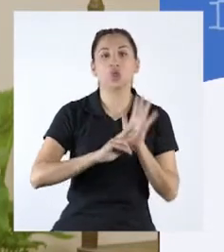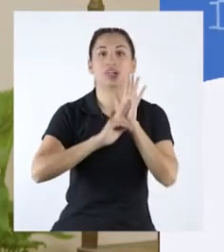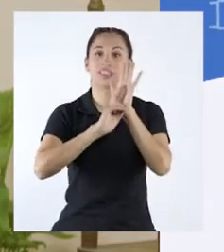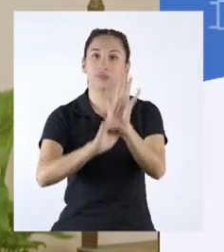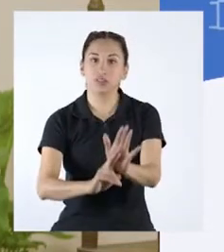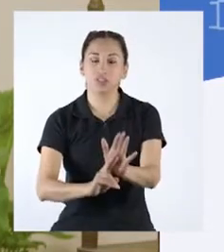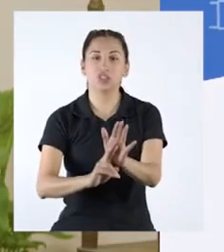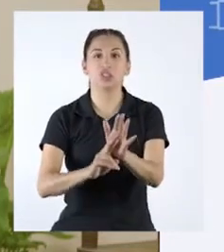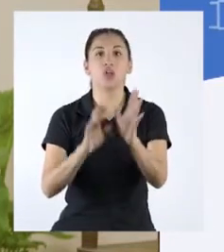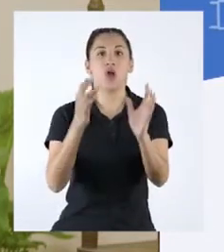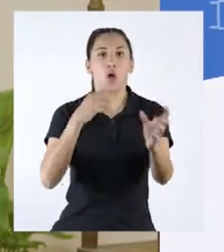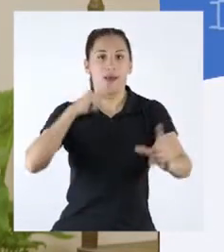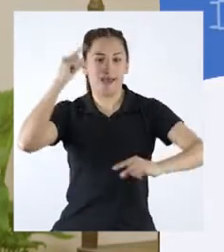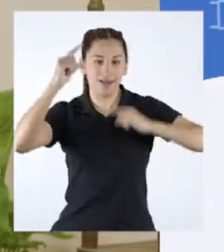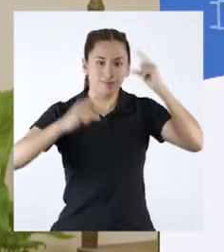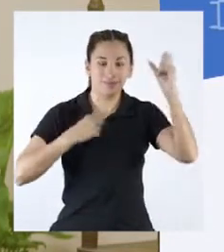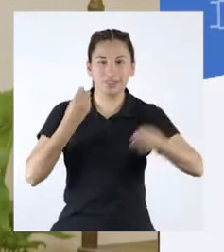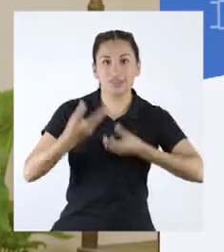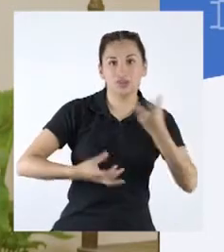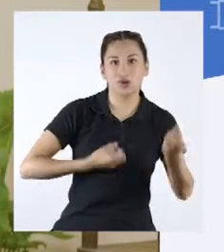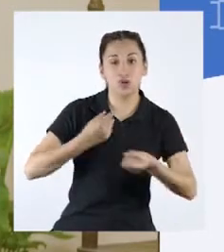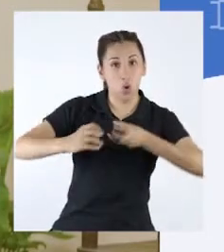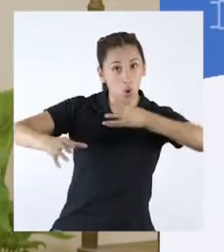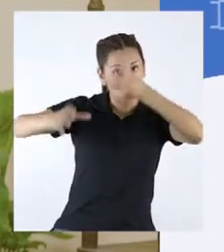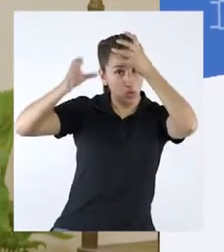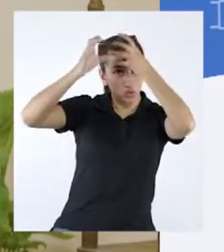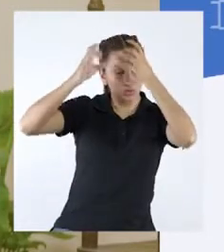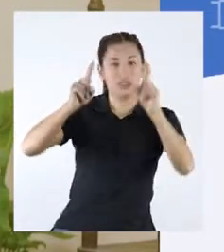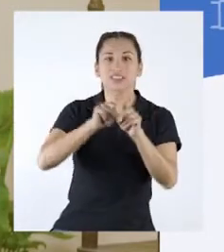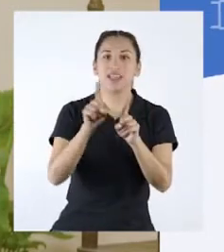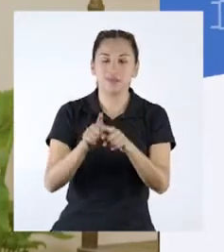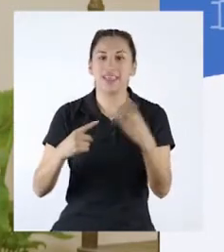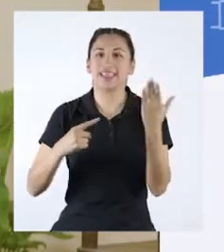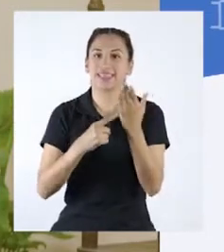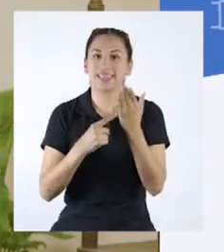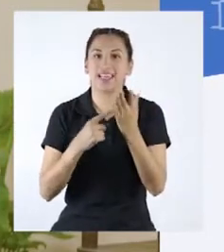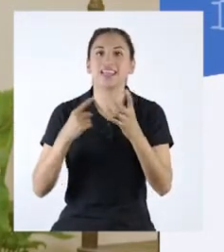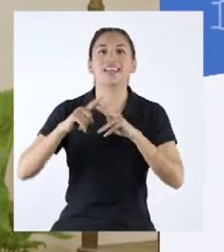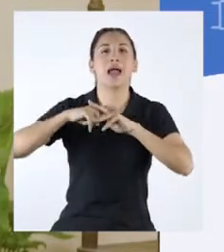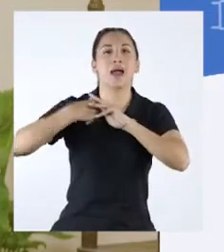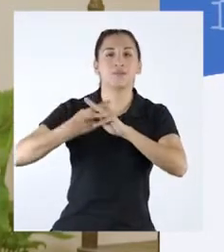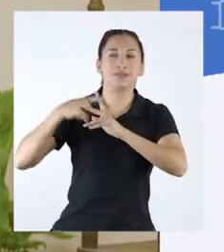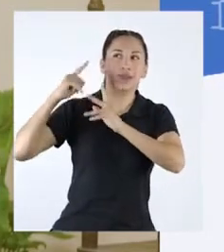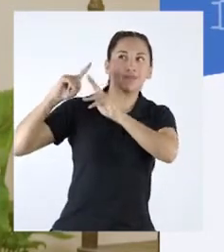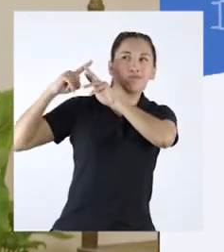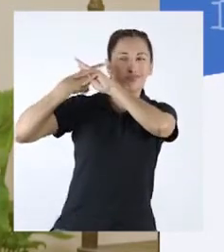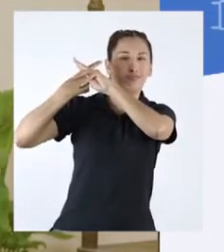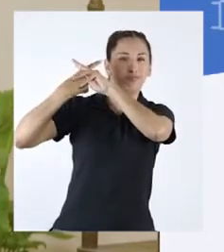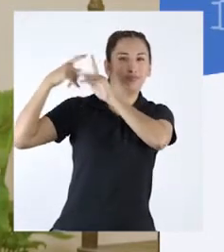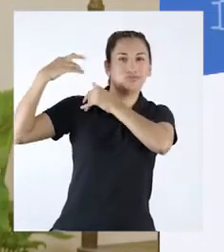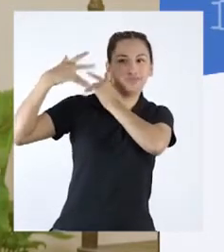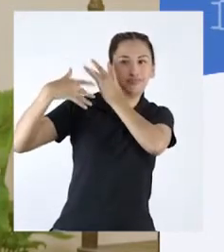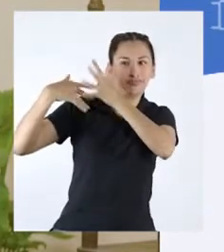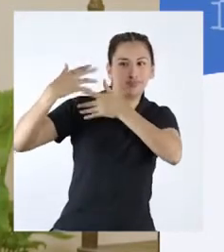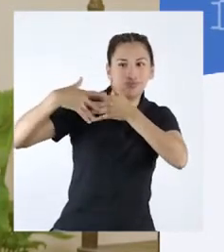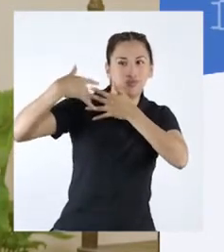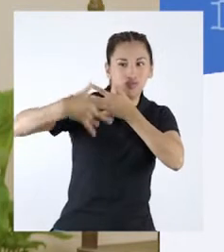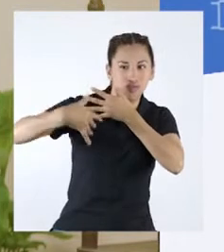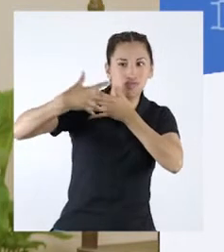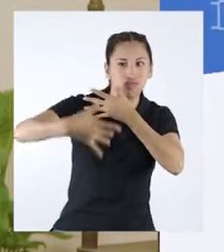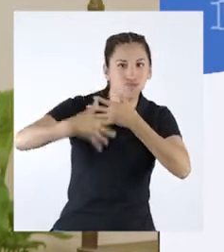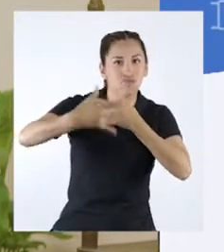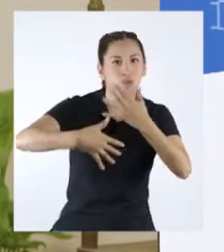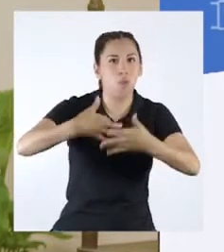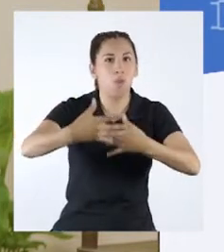representaciones, expresiones, conocimientos y técnicas que son transmitidos de generación en